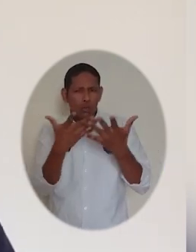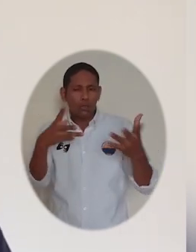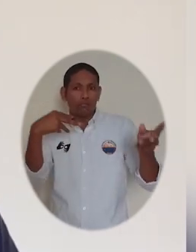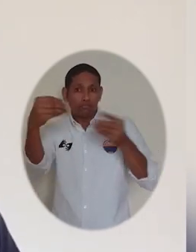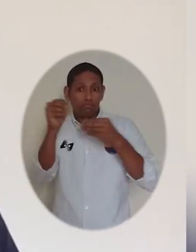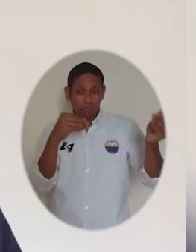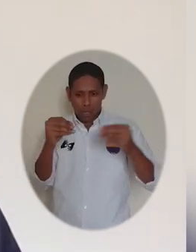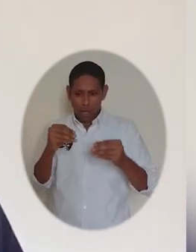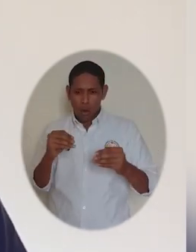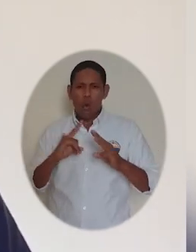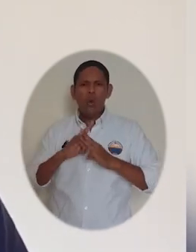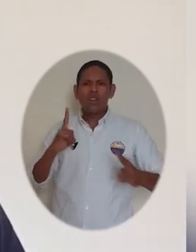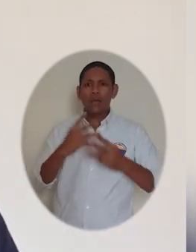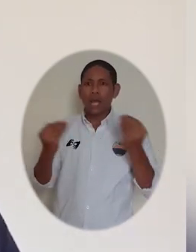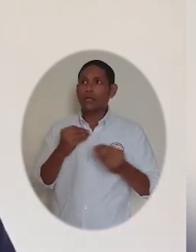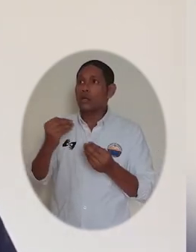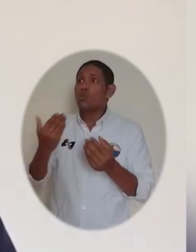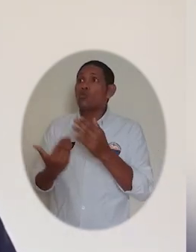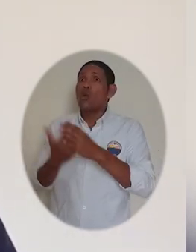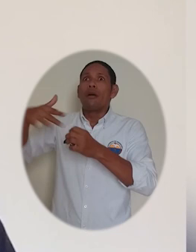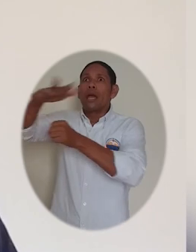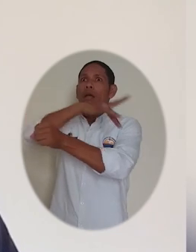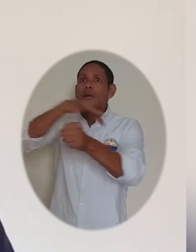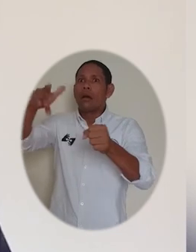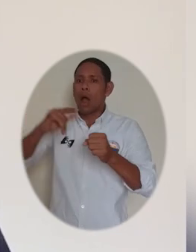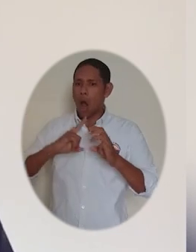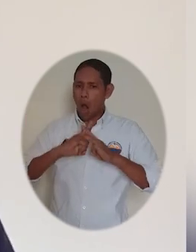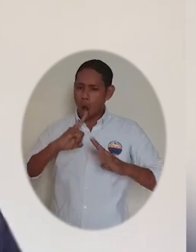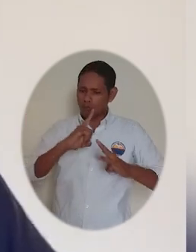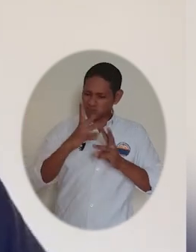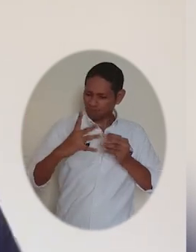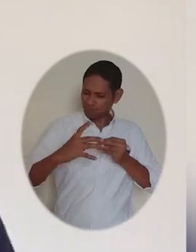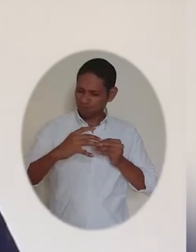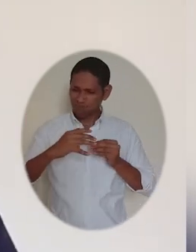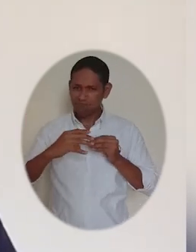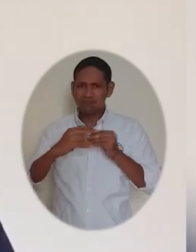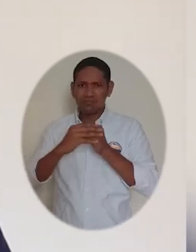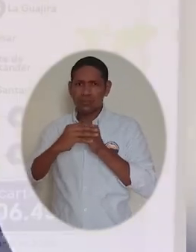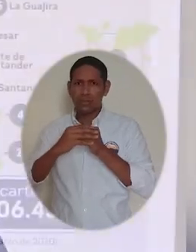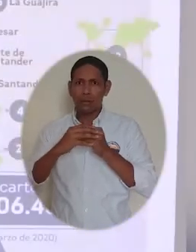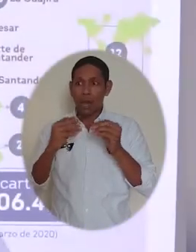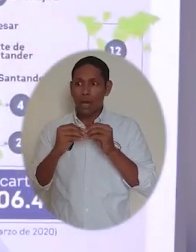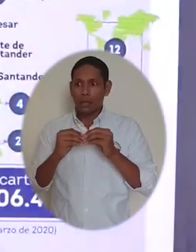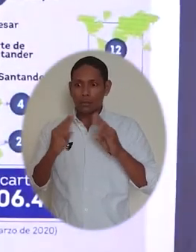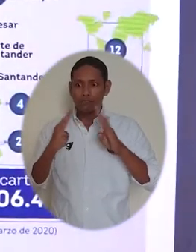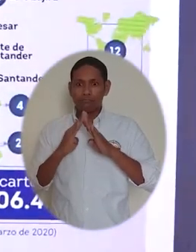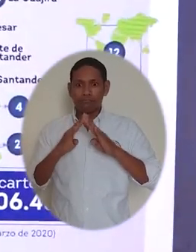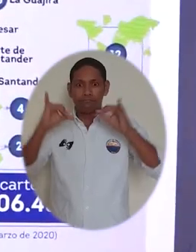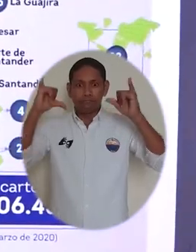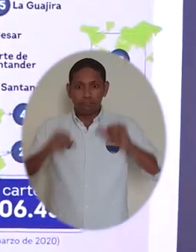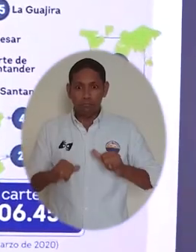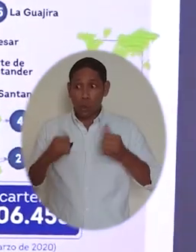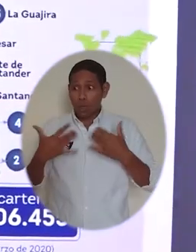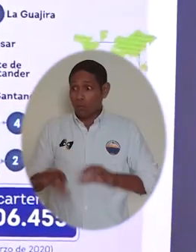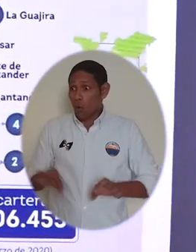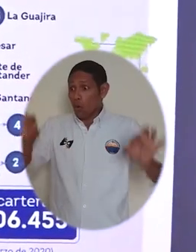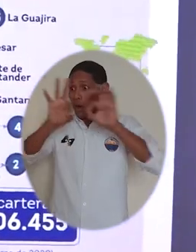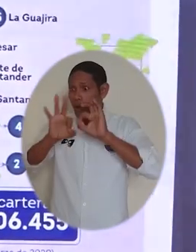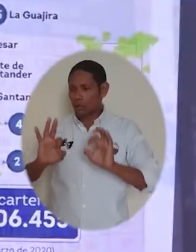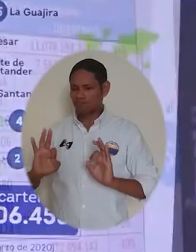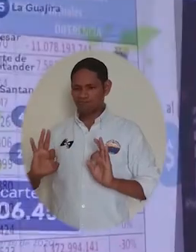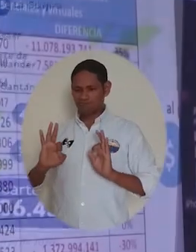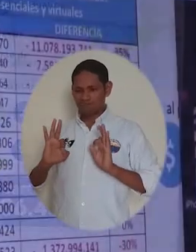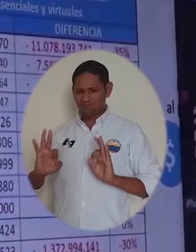normatice todo esto. La Universidad Magdalena lo que está haciendo es adaptarse a las circunstancias estas de la epidemia y del aislamiento,